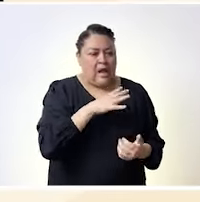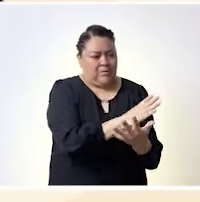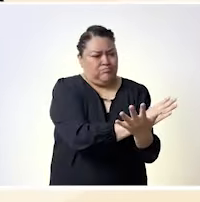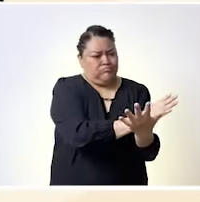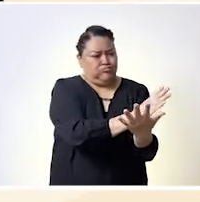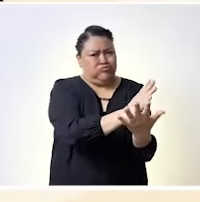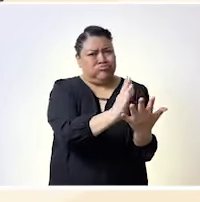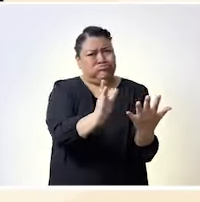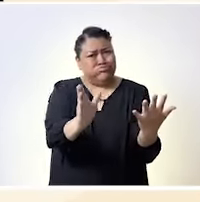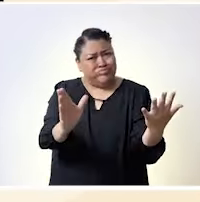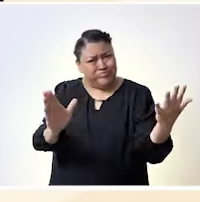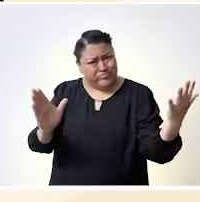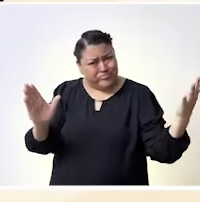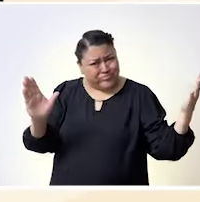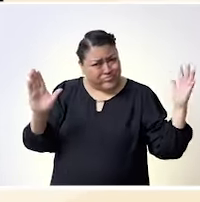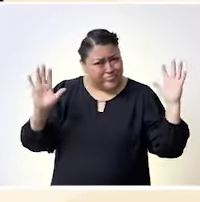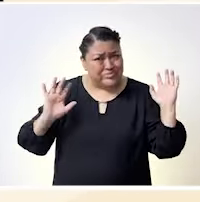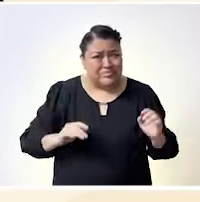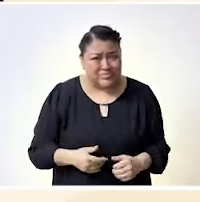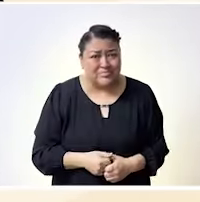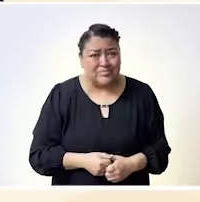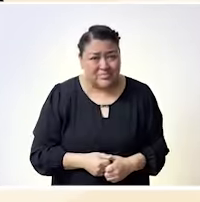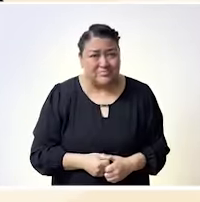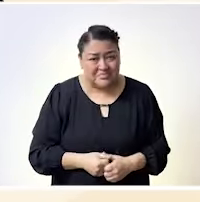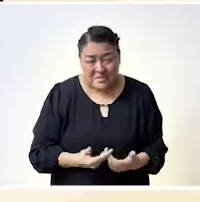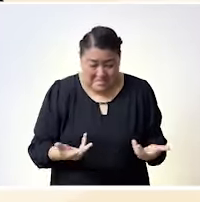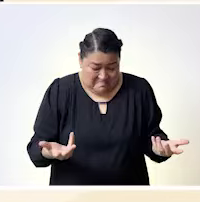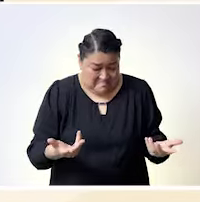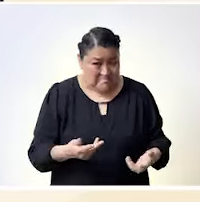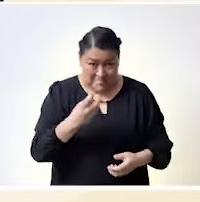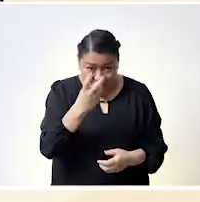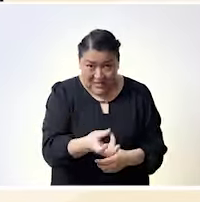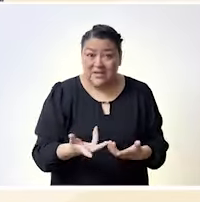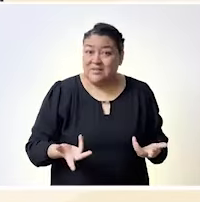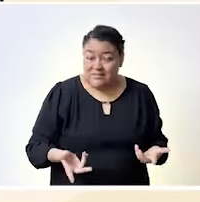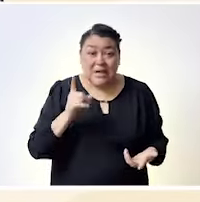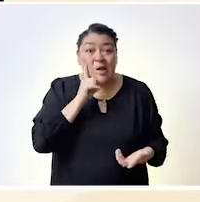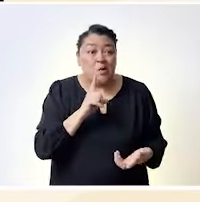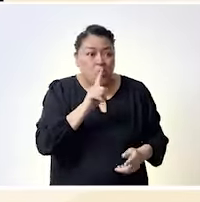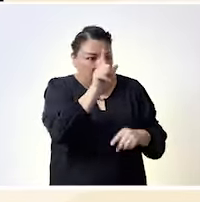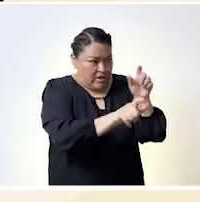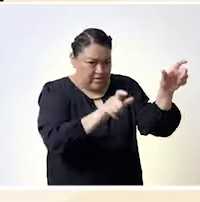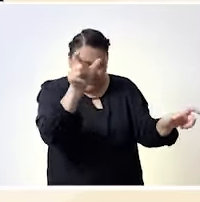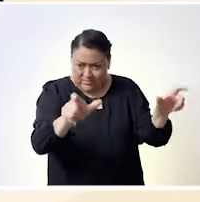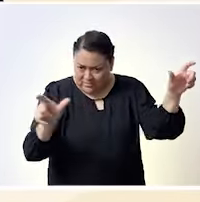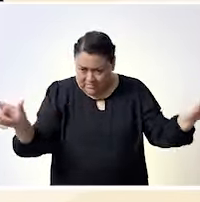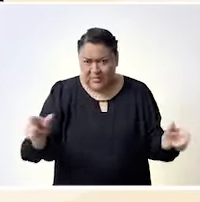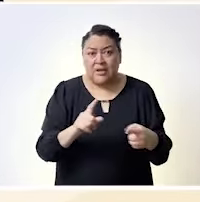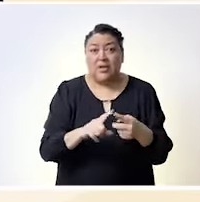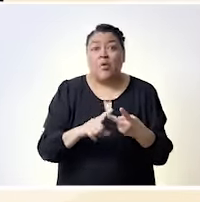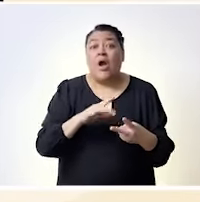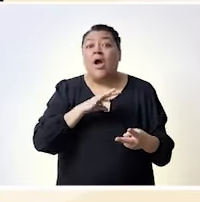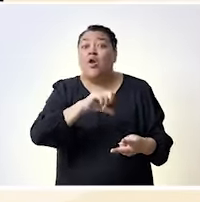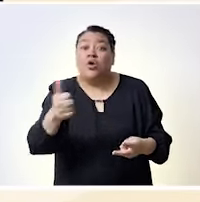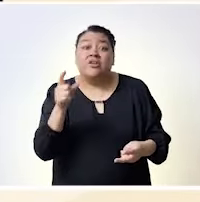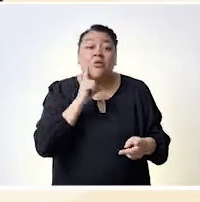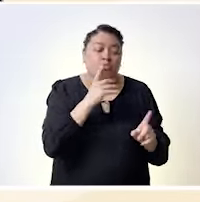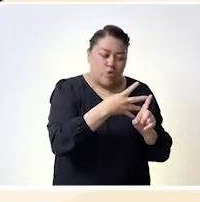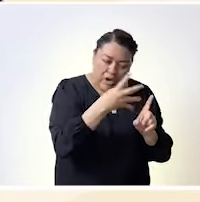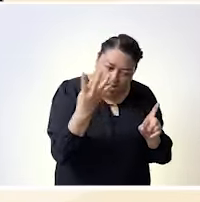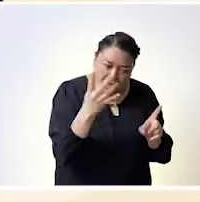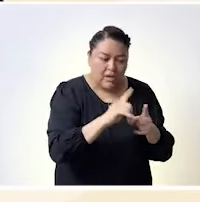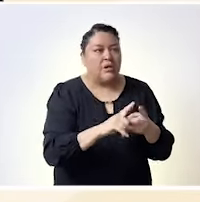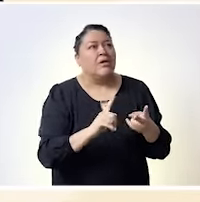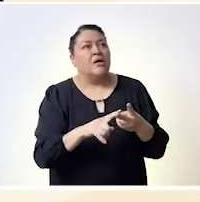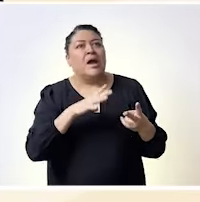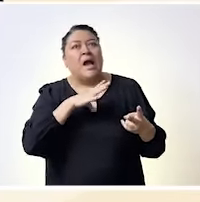explicador ¿no? al mansplaining cuando nos quieren venir a explicar por qué debemos hacer las cosas cómo las debemos de